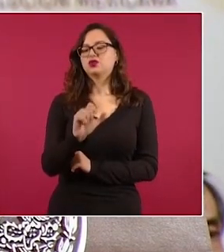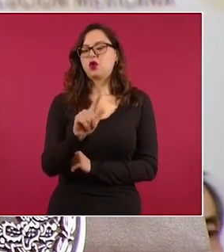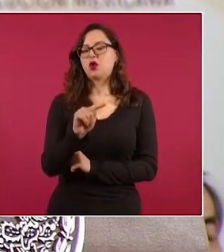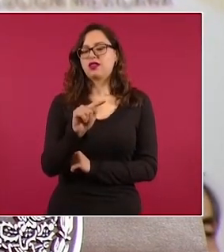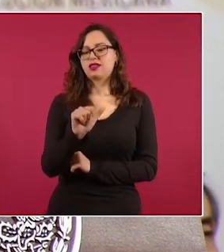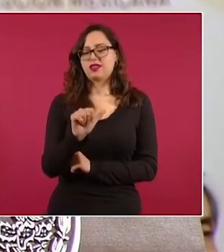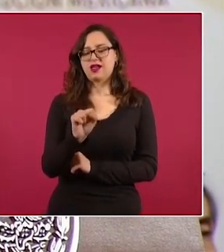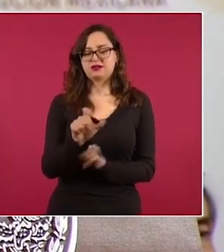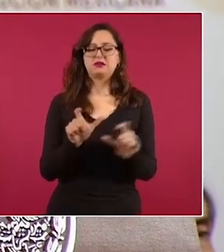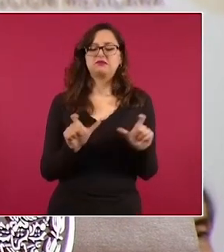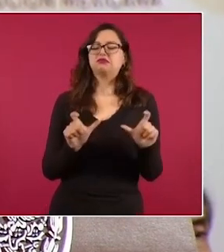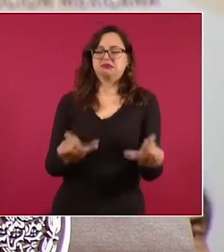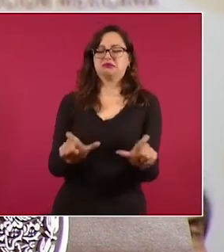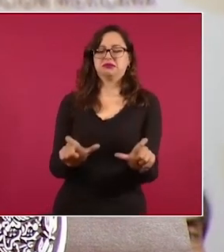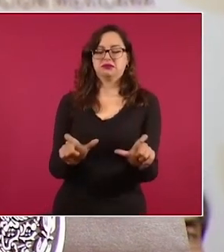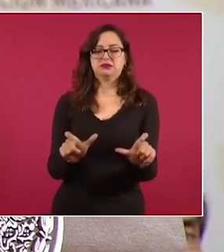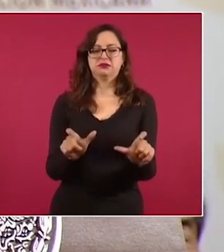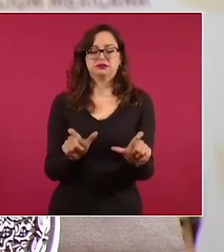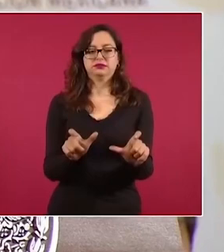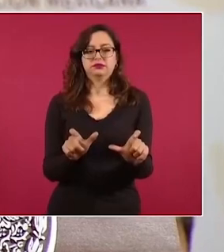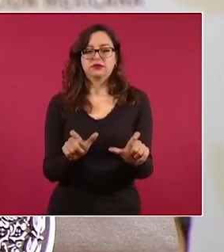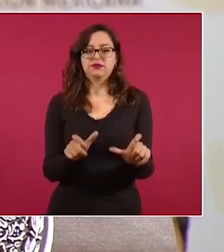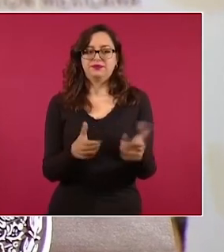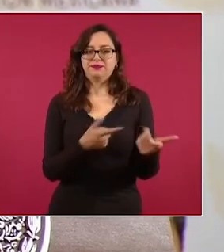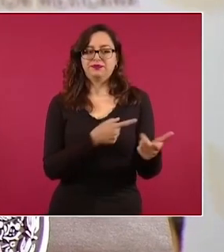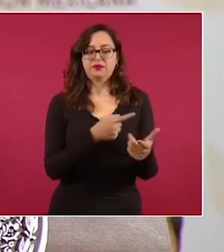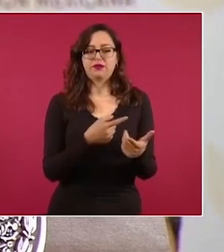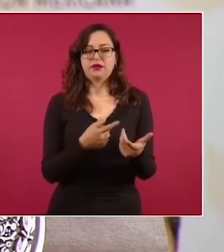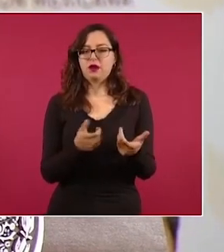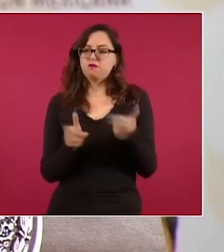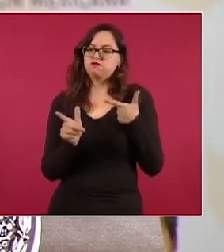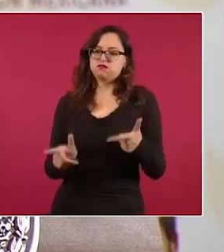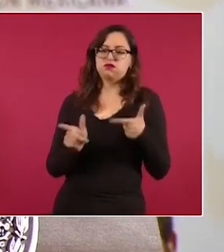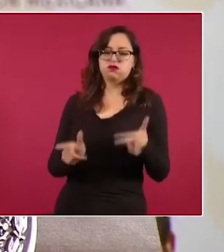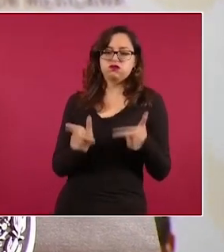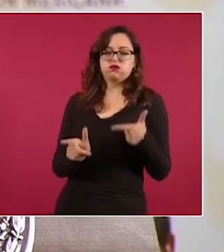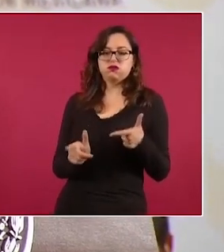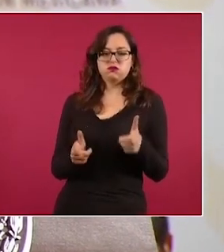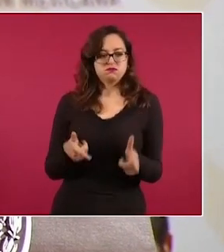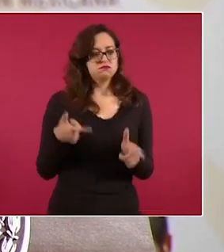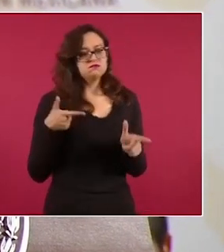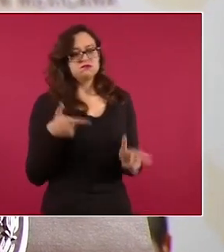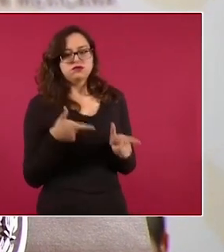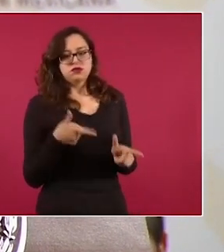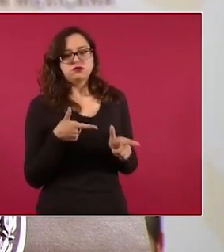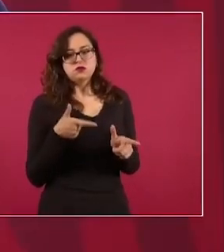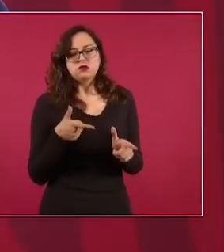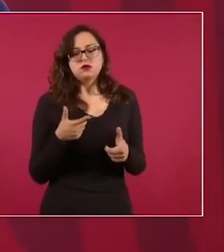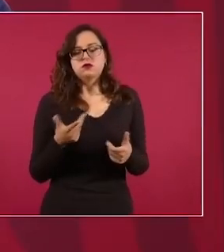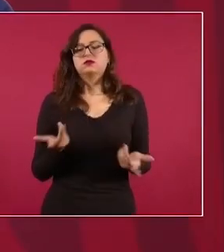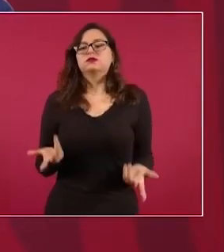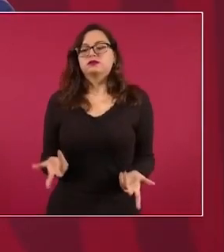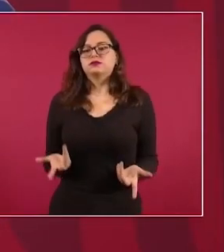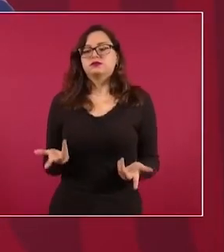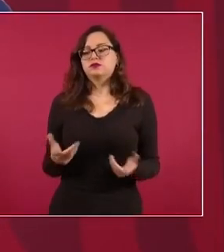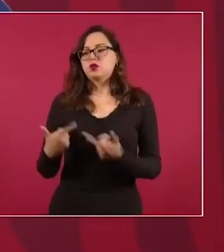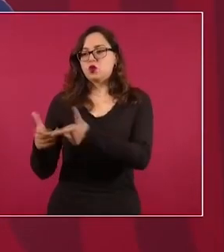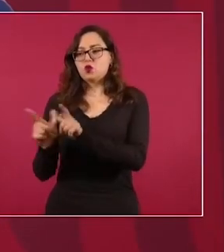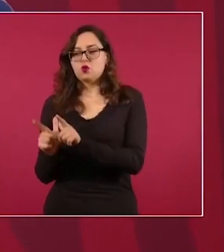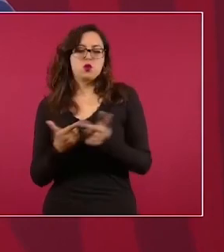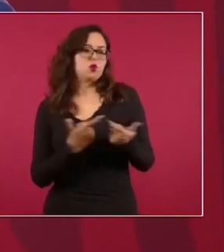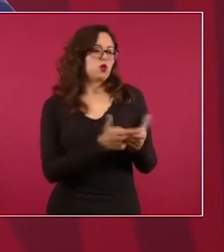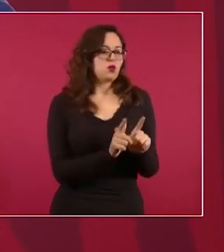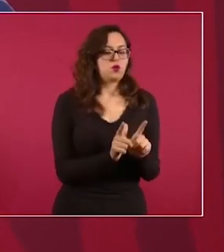Los escoltas del señor se enfrentaron al grupo que